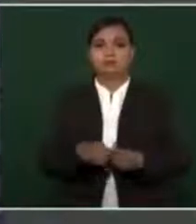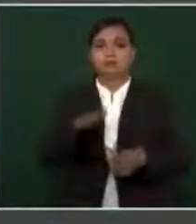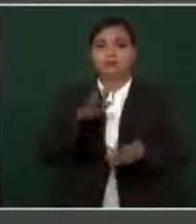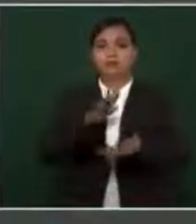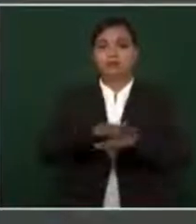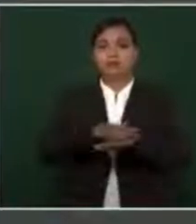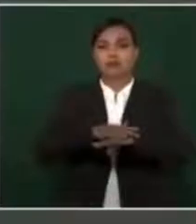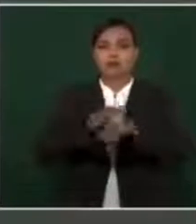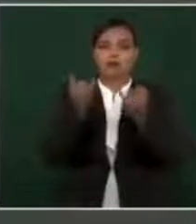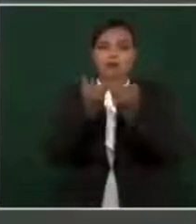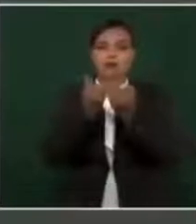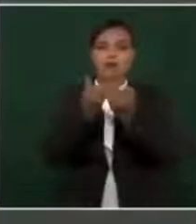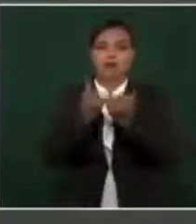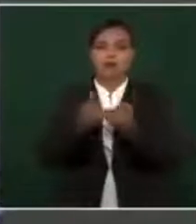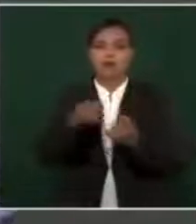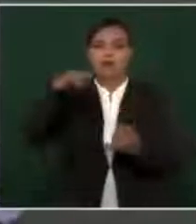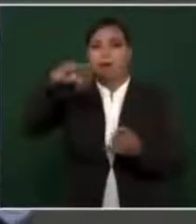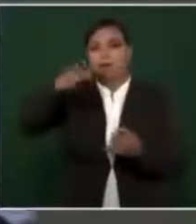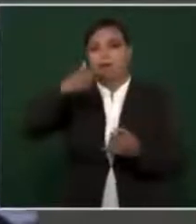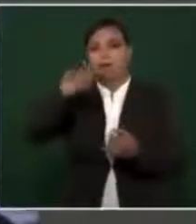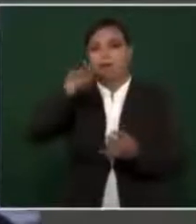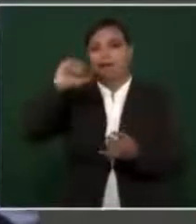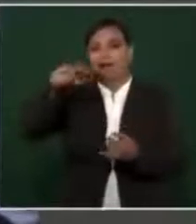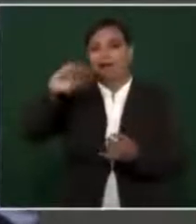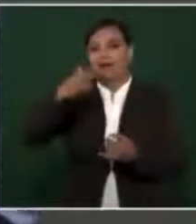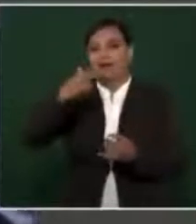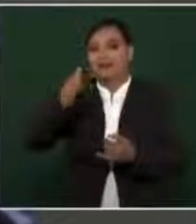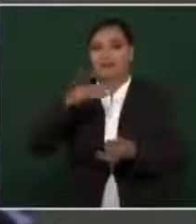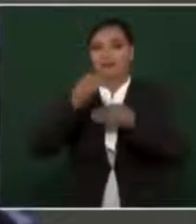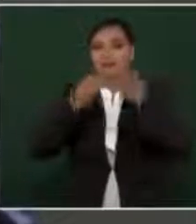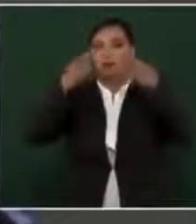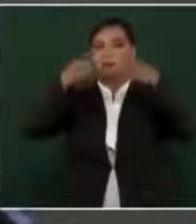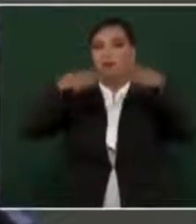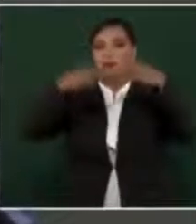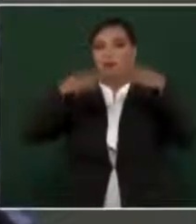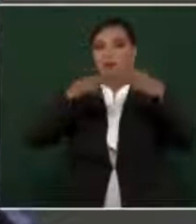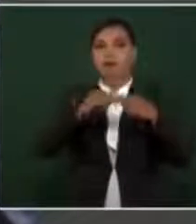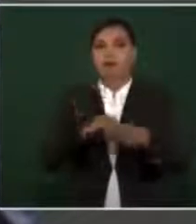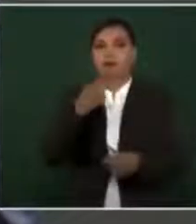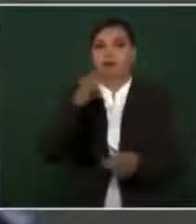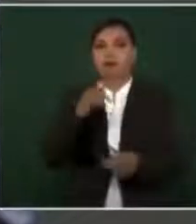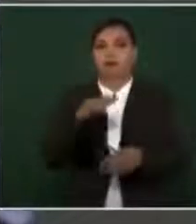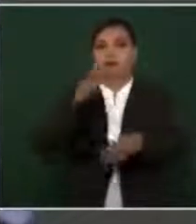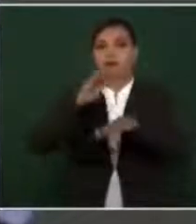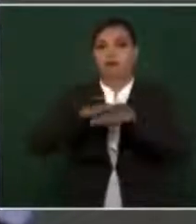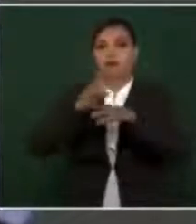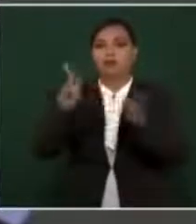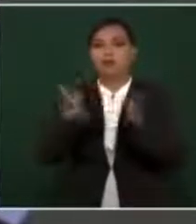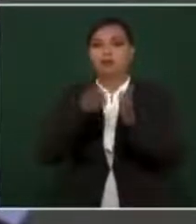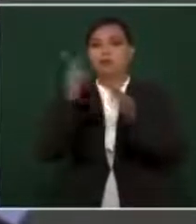a las empresas particulares, sobre todo a las empresas extranjeras.